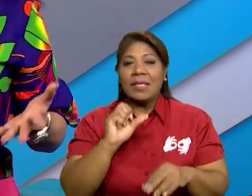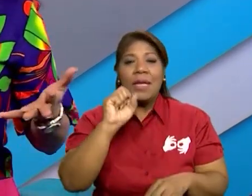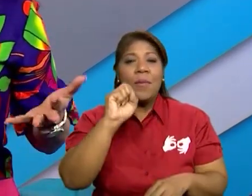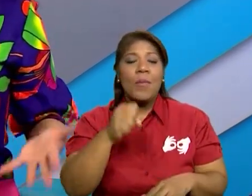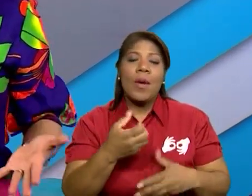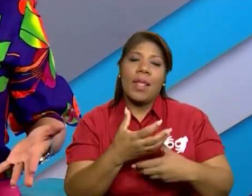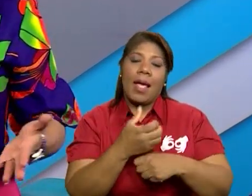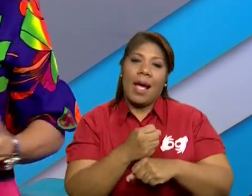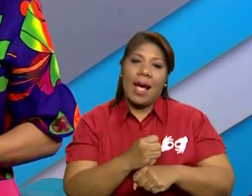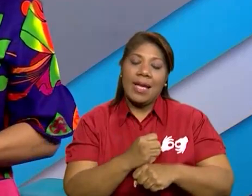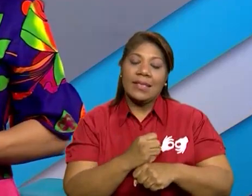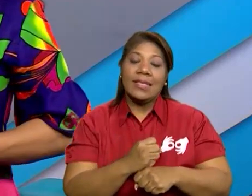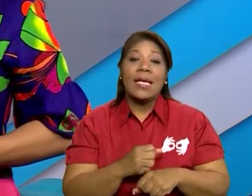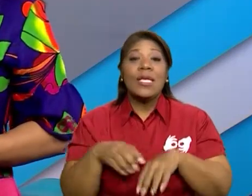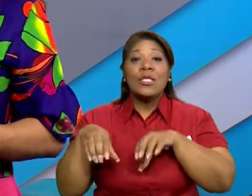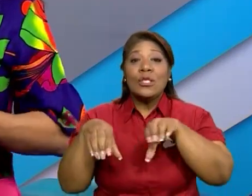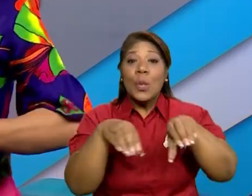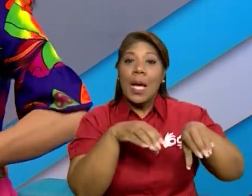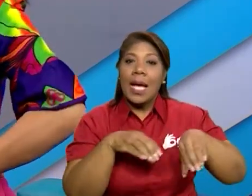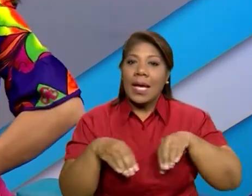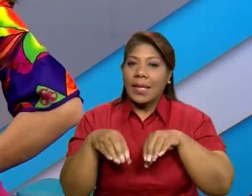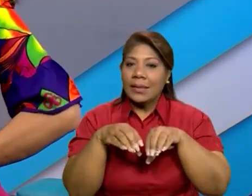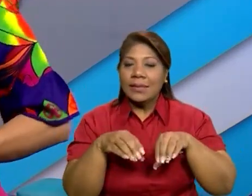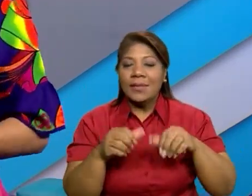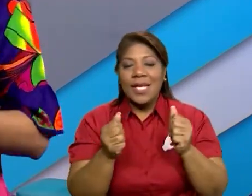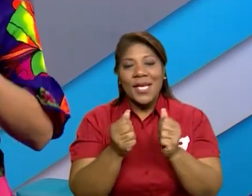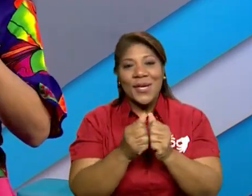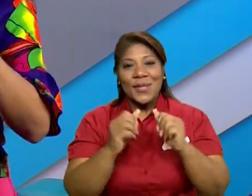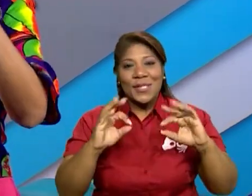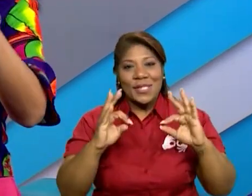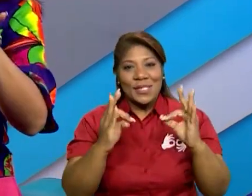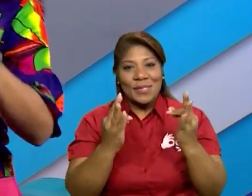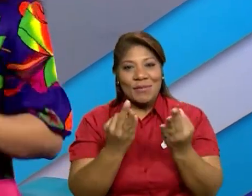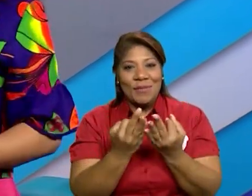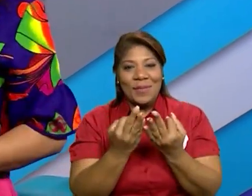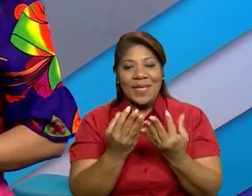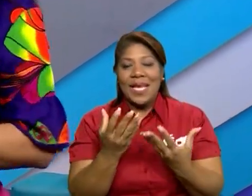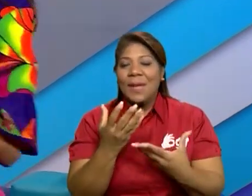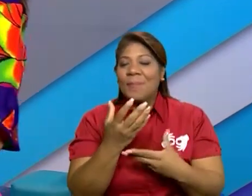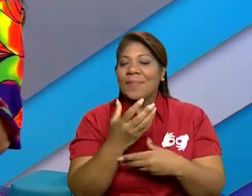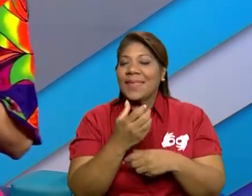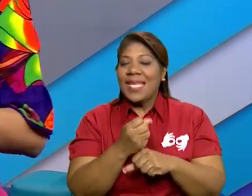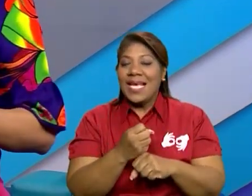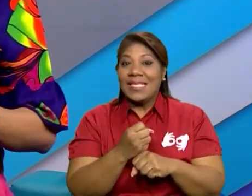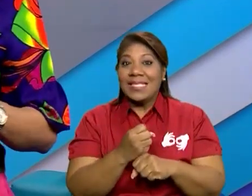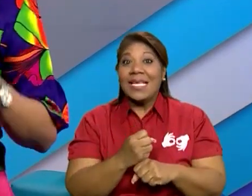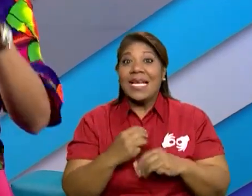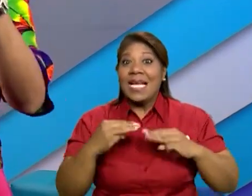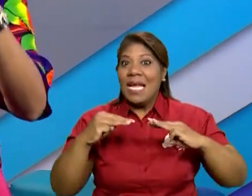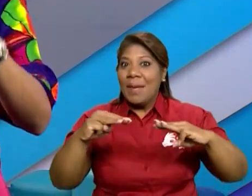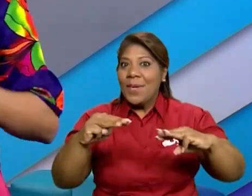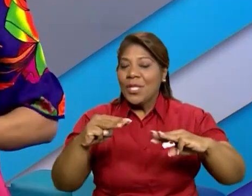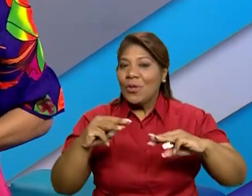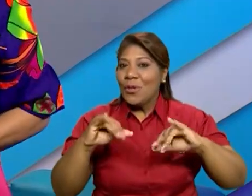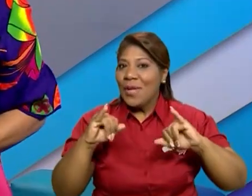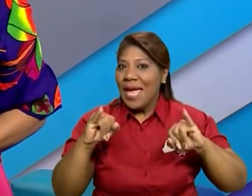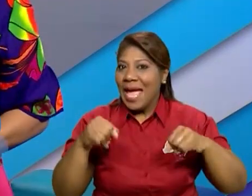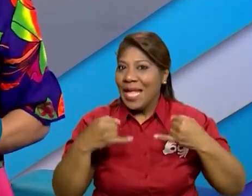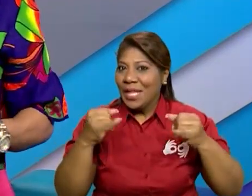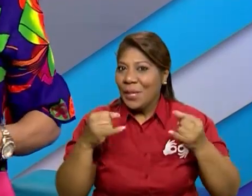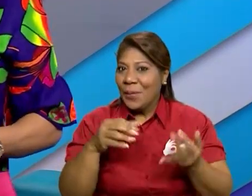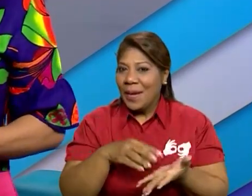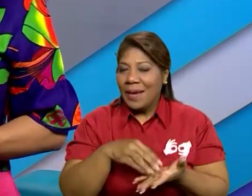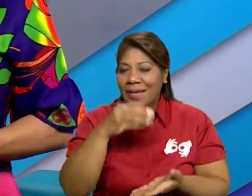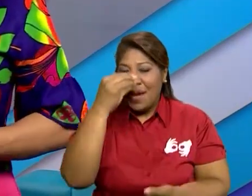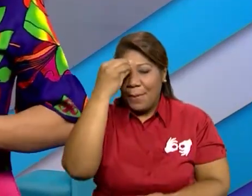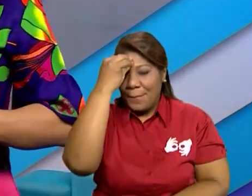actividades lúdicas y pueden desarrollar. Ustedes van a ver que si ustedes utilizan este mecanismo, mire, usted puede aprender más